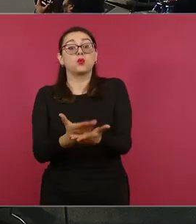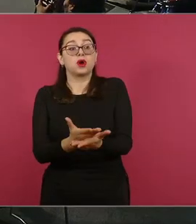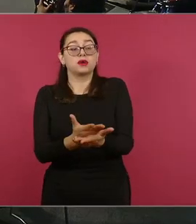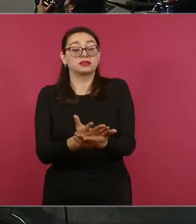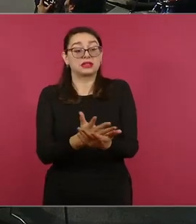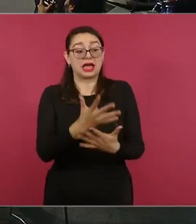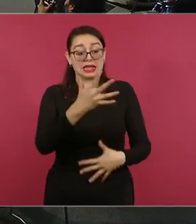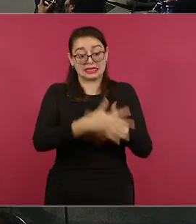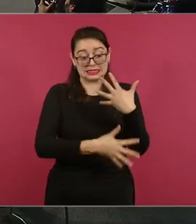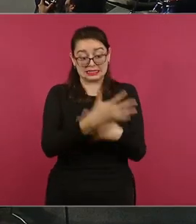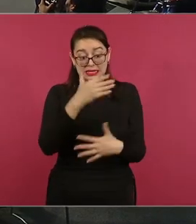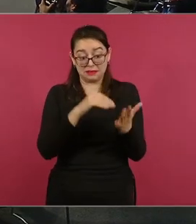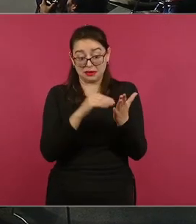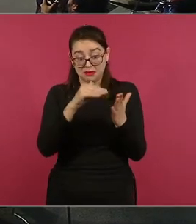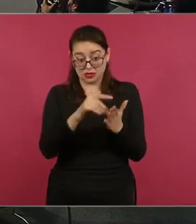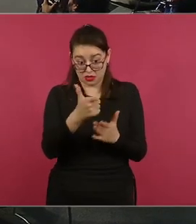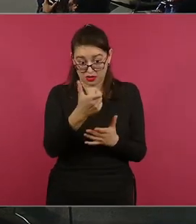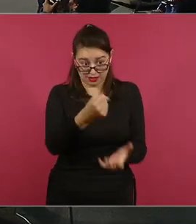del fideicomiso